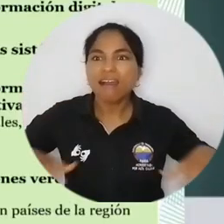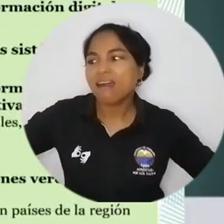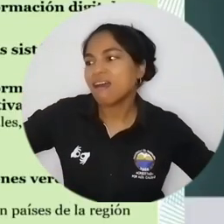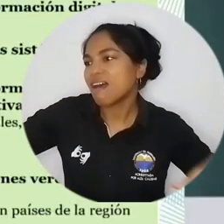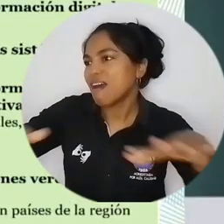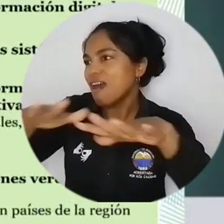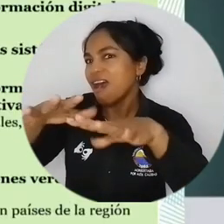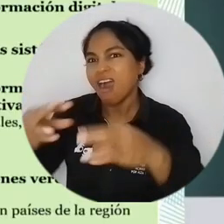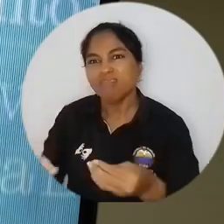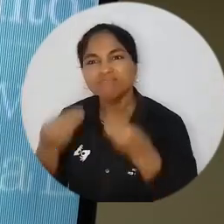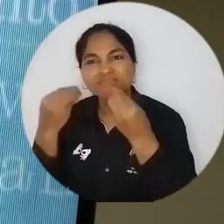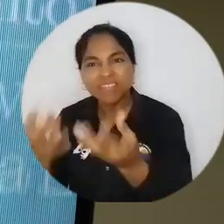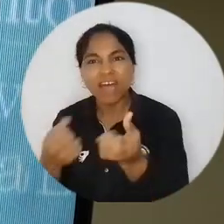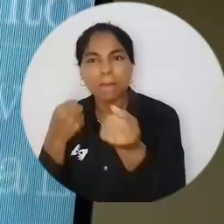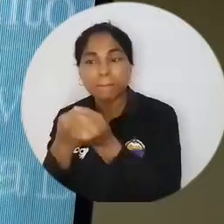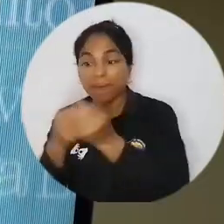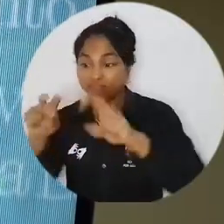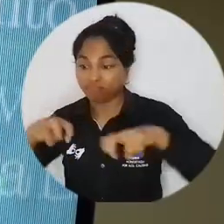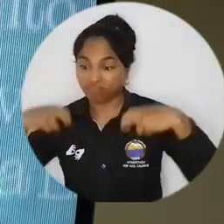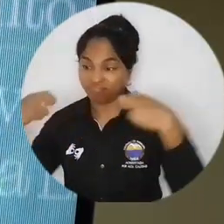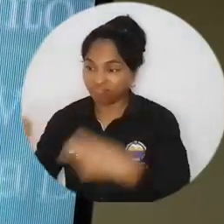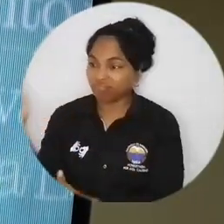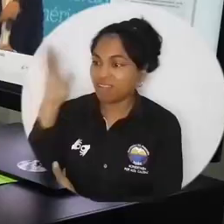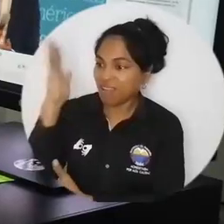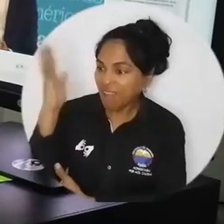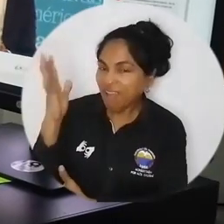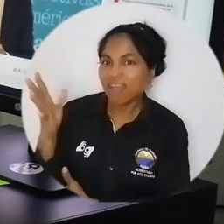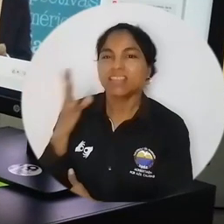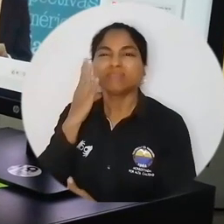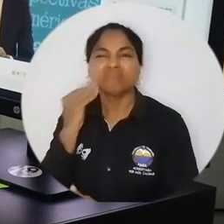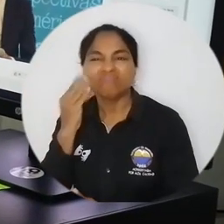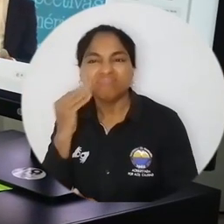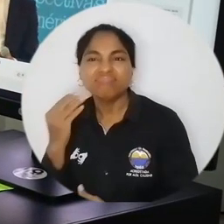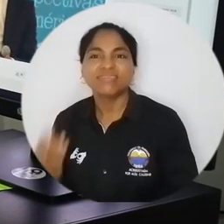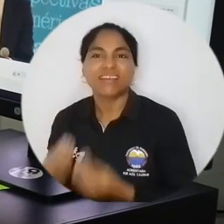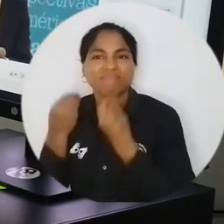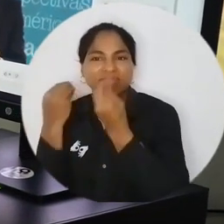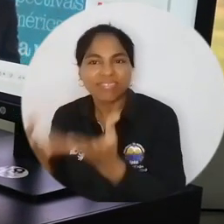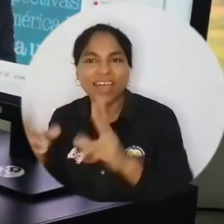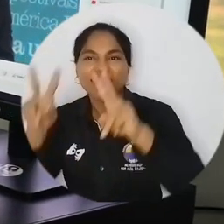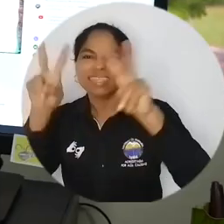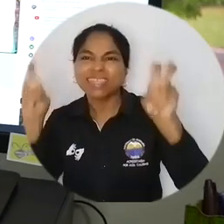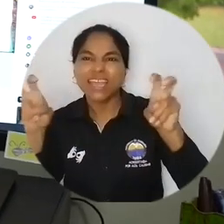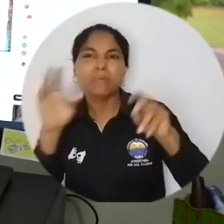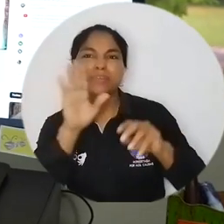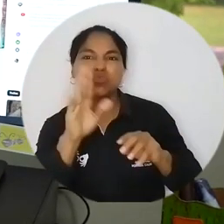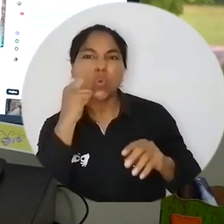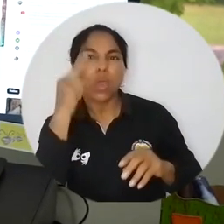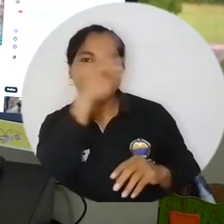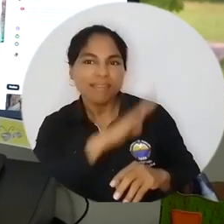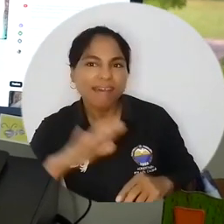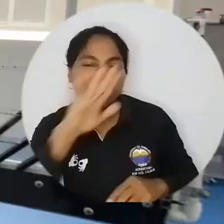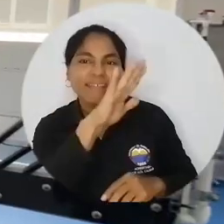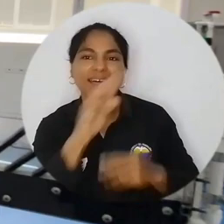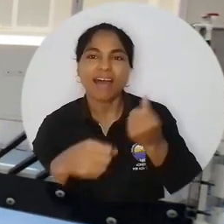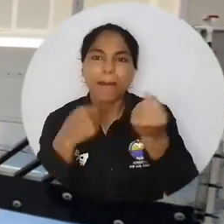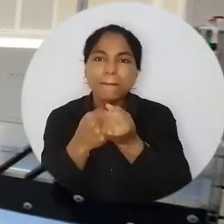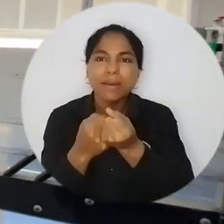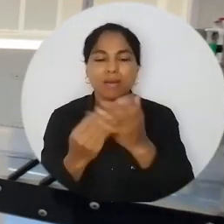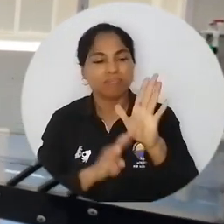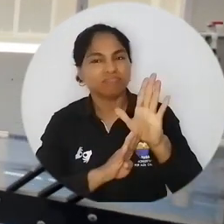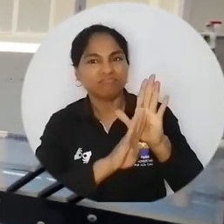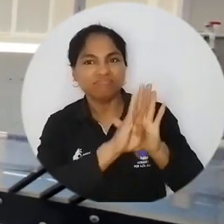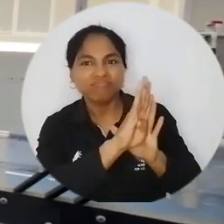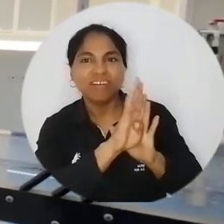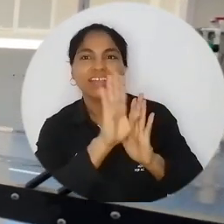conversaciones nacionales y aportando su experticia en temas del orden nacional a través de sus avances en la academia, investigación